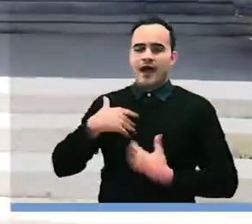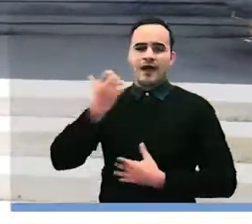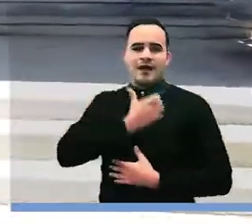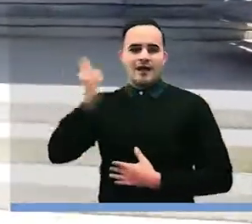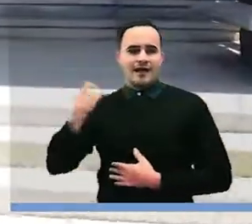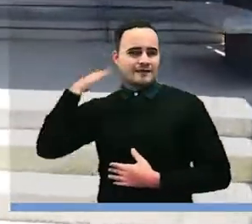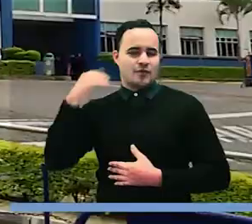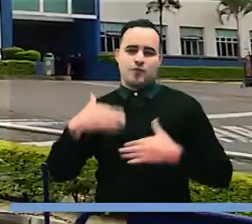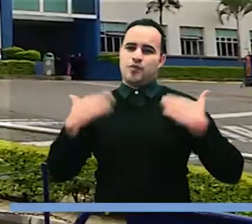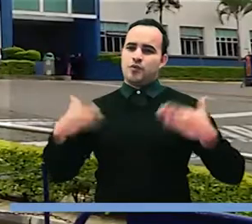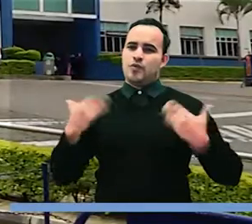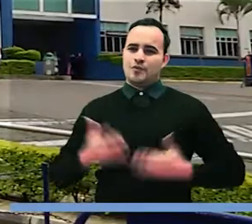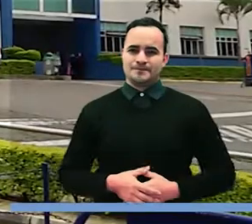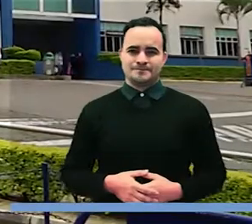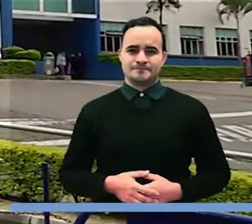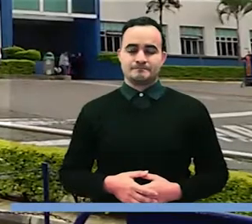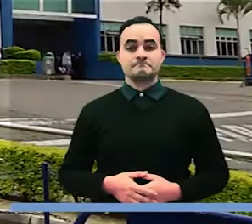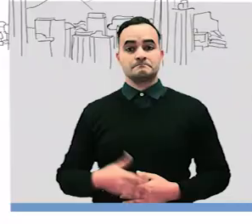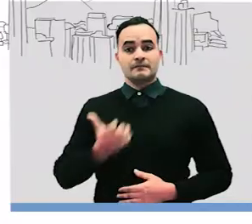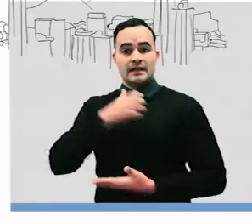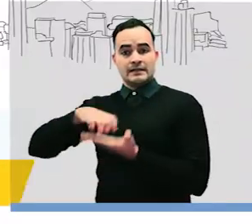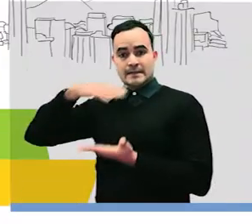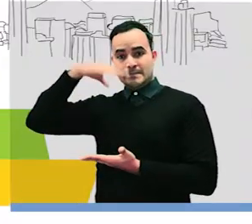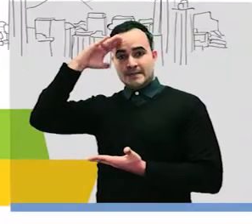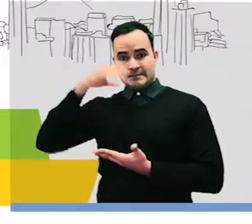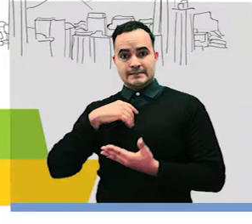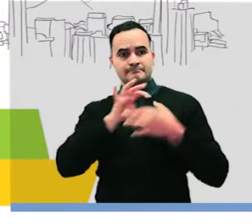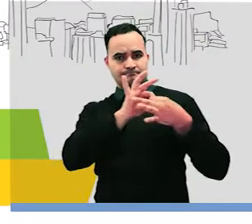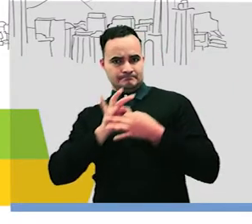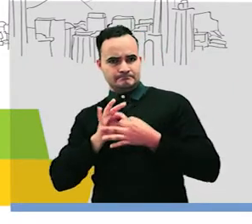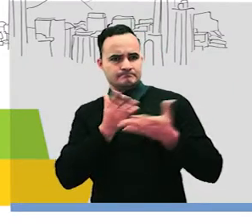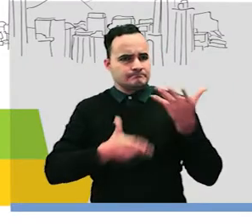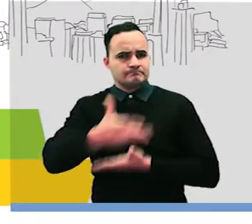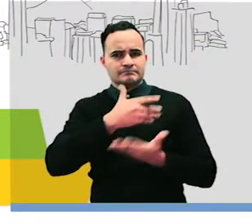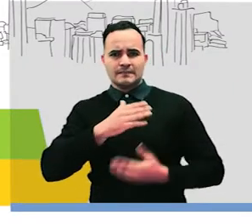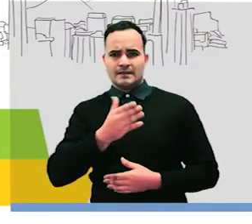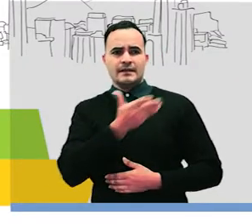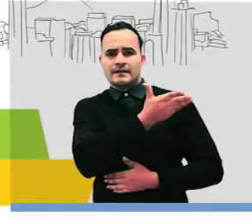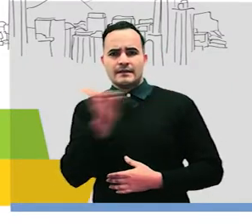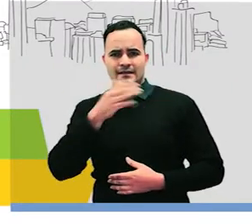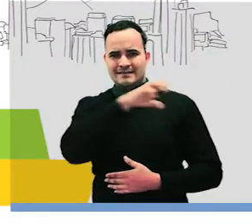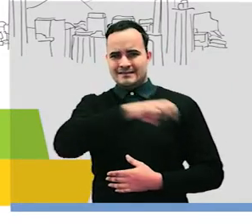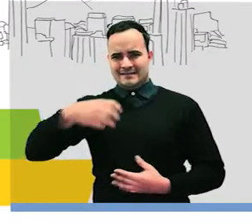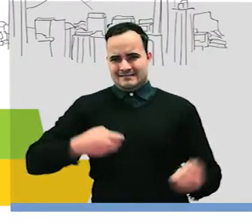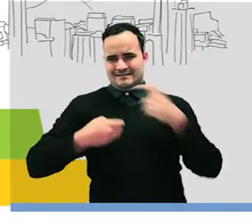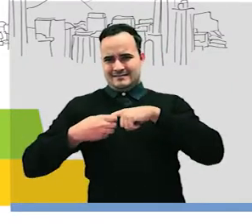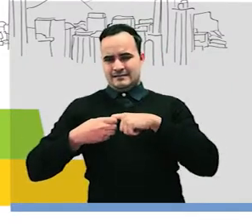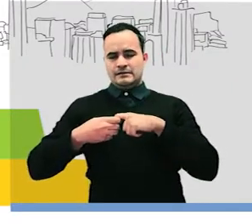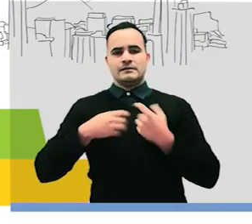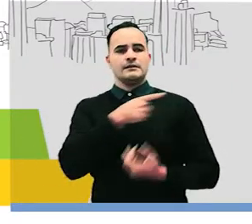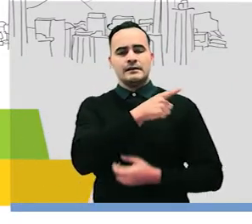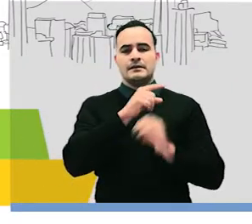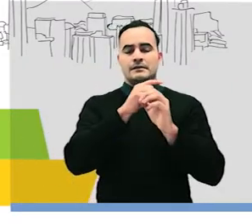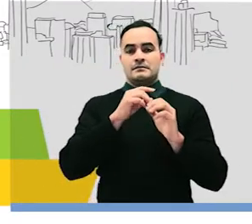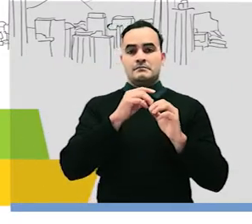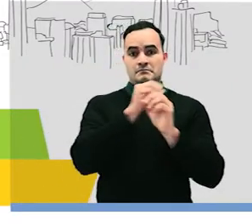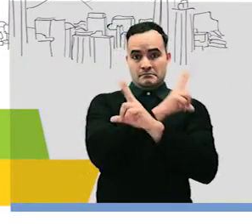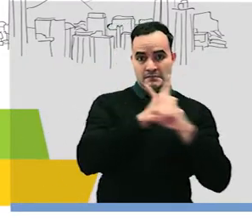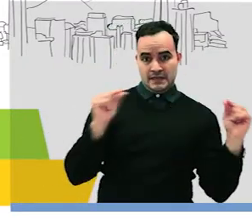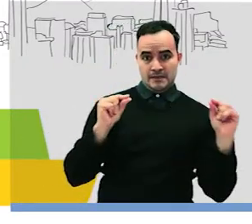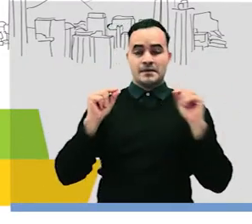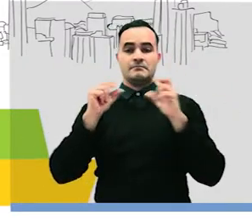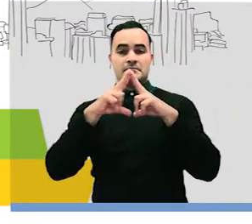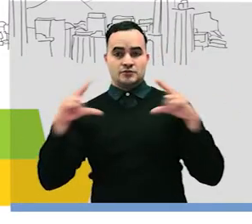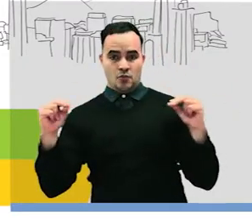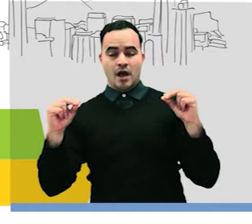alcalde Daniel Quintero. La Alcaldía de Medellín en concurso con las tres instituciones de educación superior de Medellín, el ITM, el Pascual